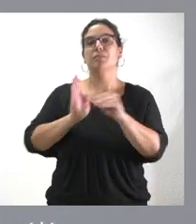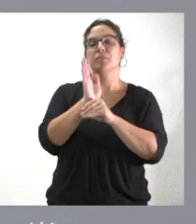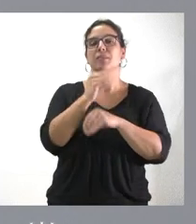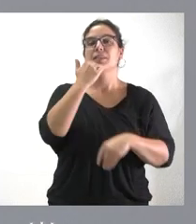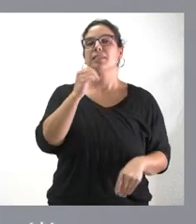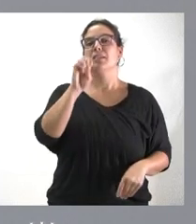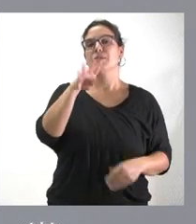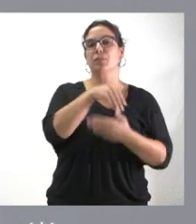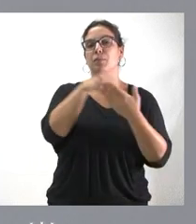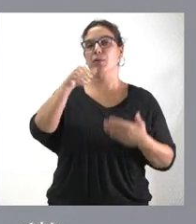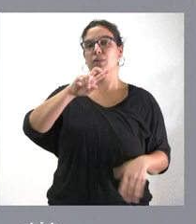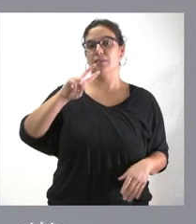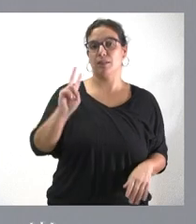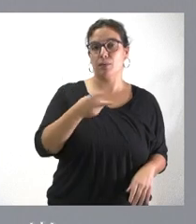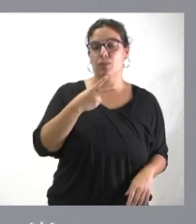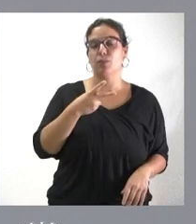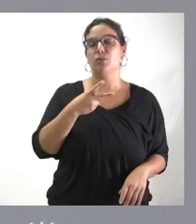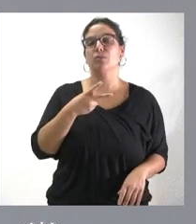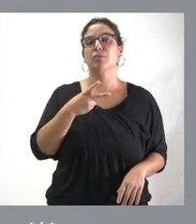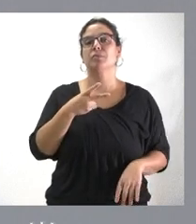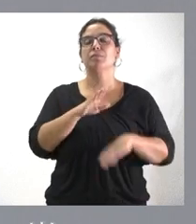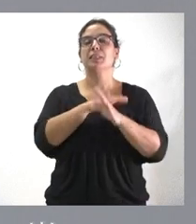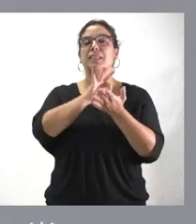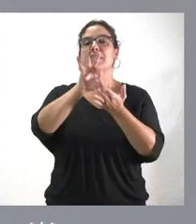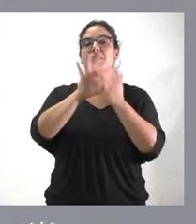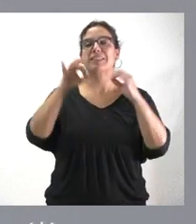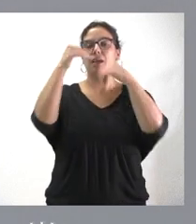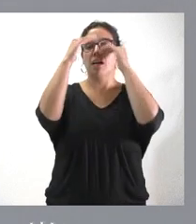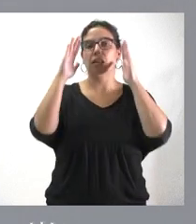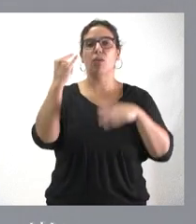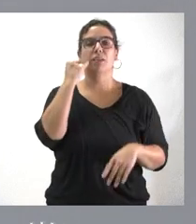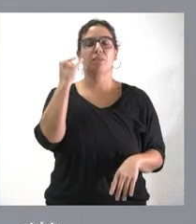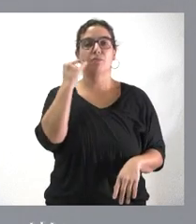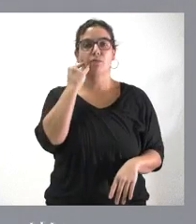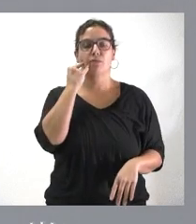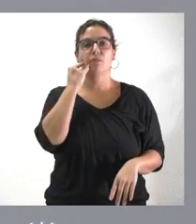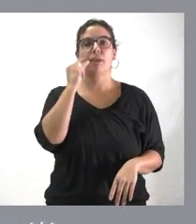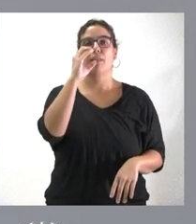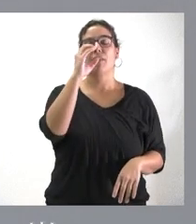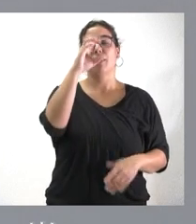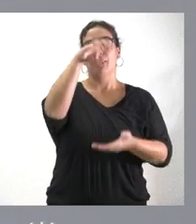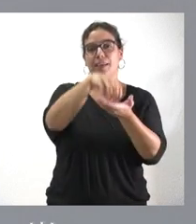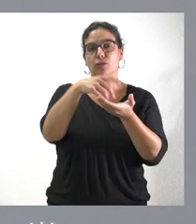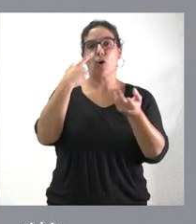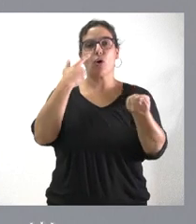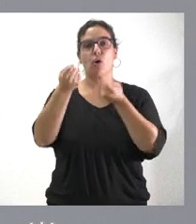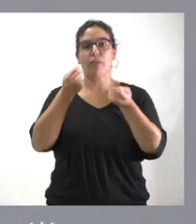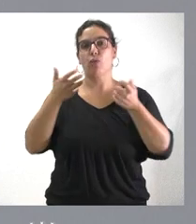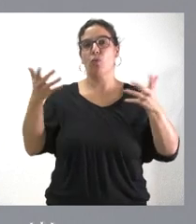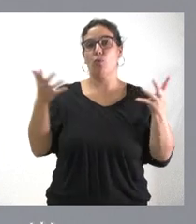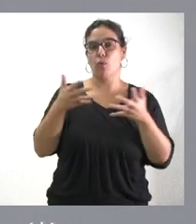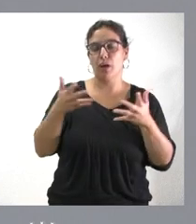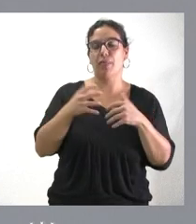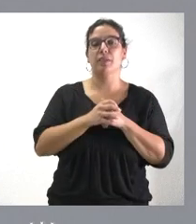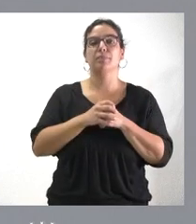millones de euros al servicio de atención telefónica del centro de coordinación de urgencias.